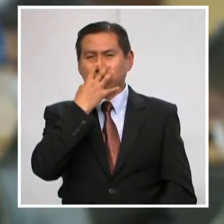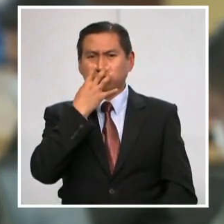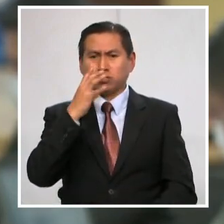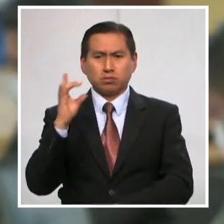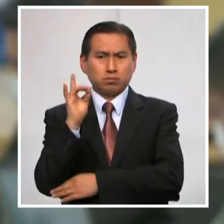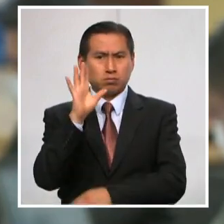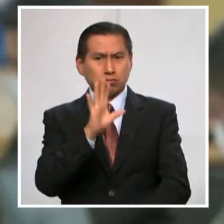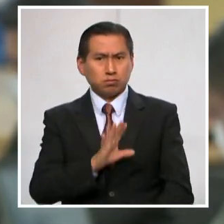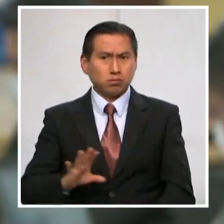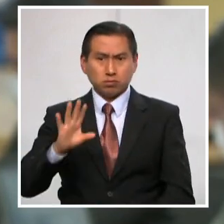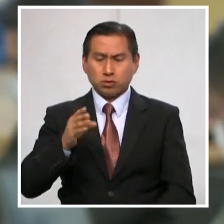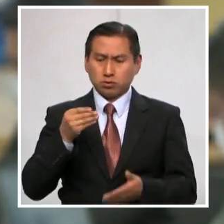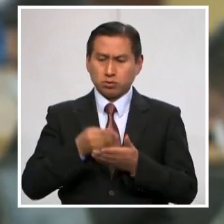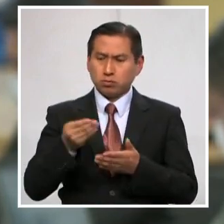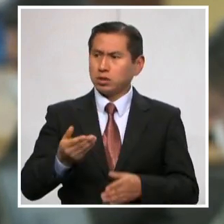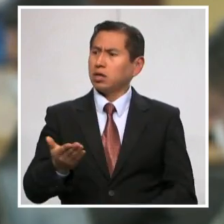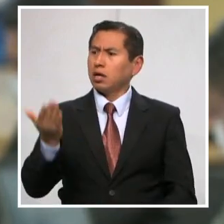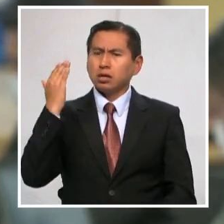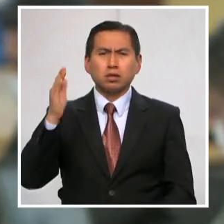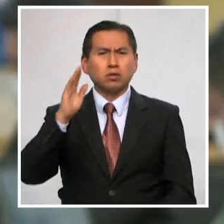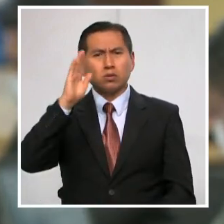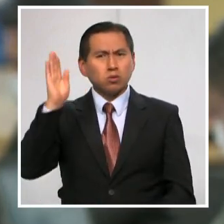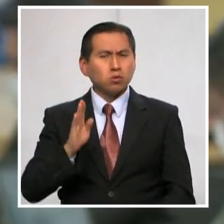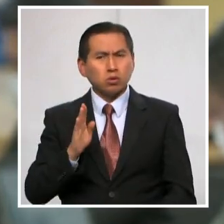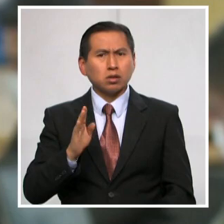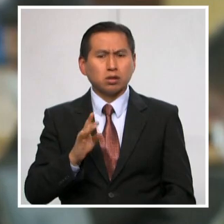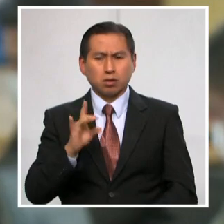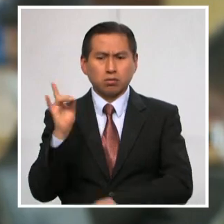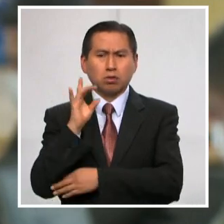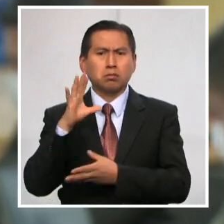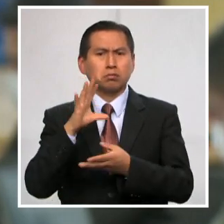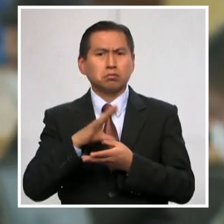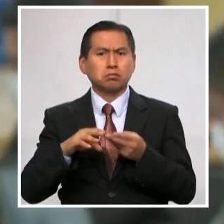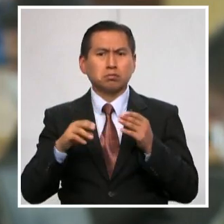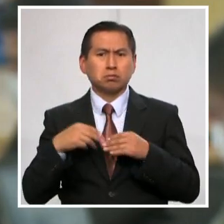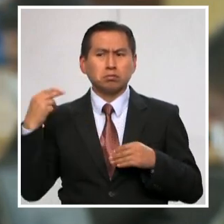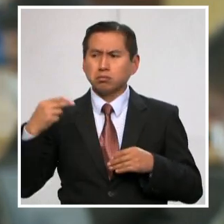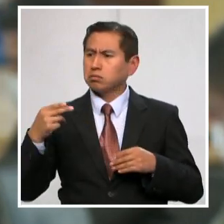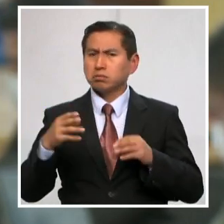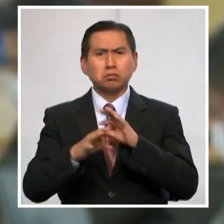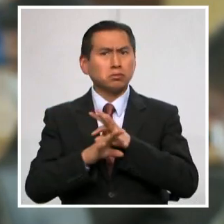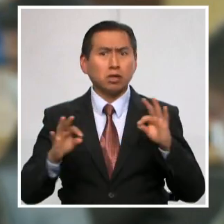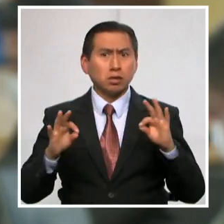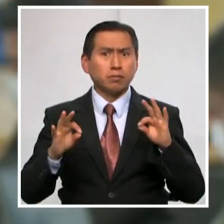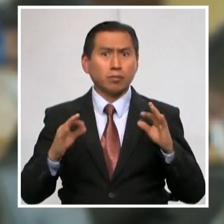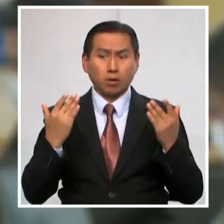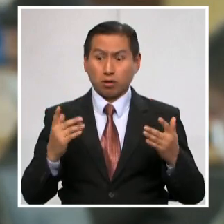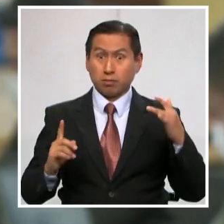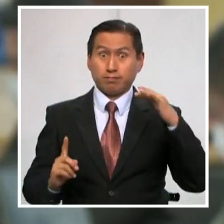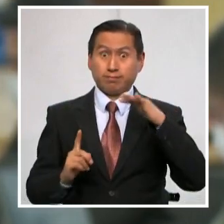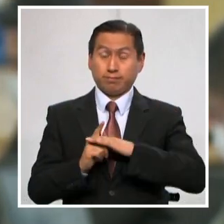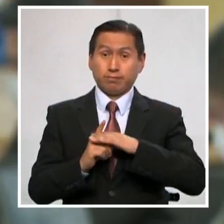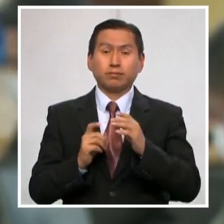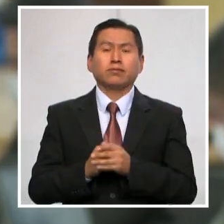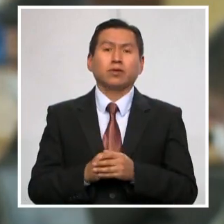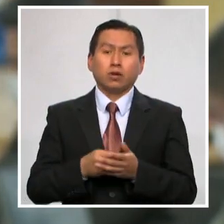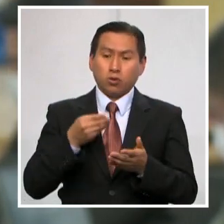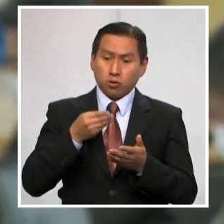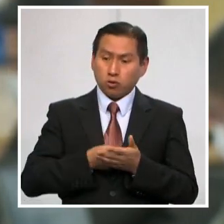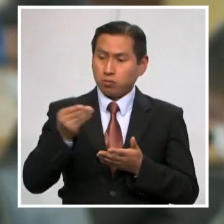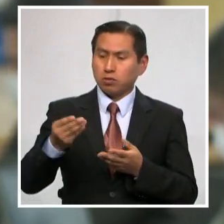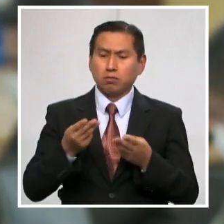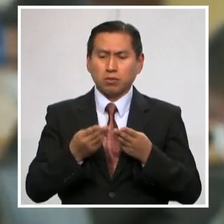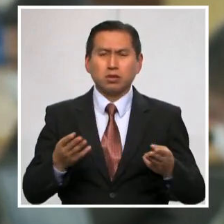Una compra nunca hecha antes en la historia de Bolivia. A la vez, compramos grandes cantidades de